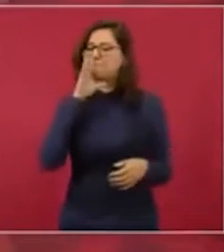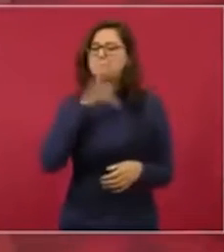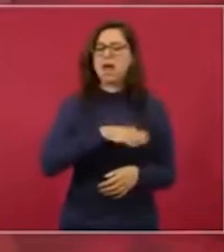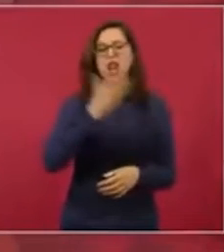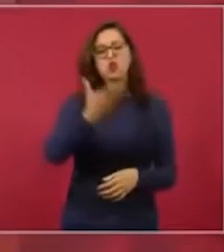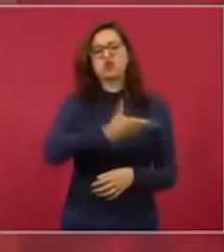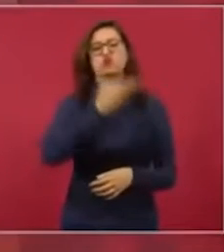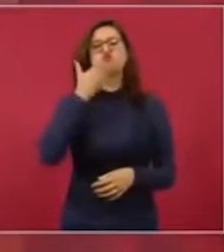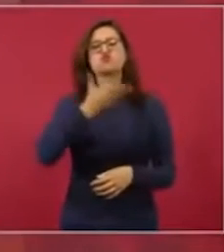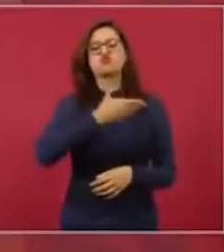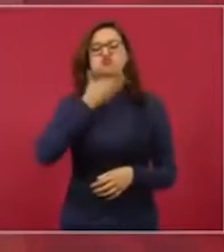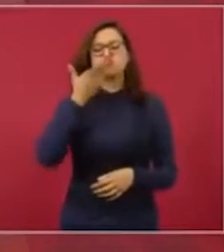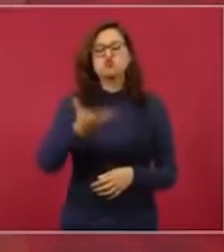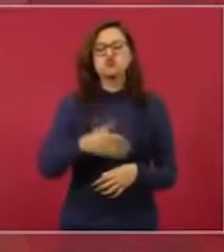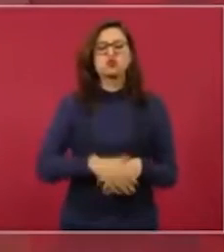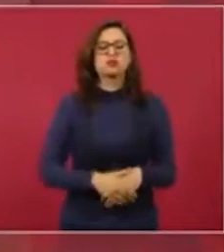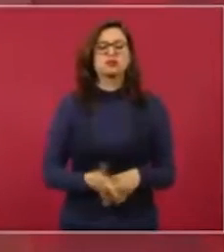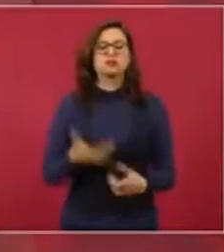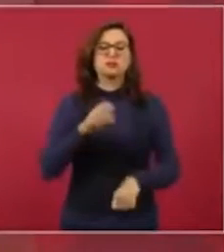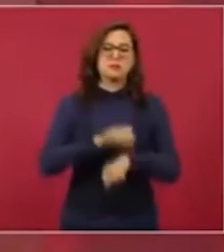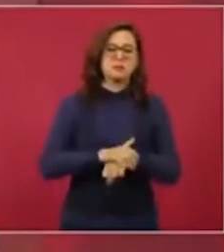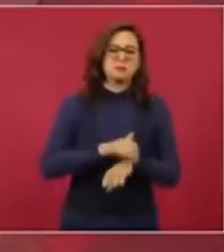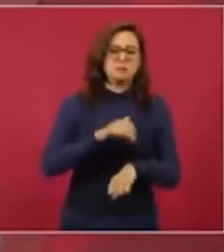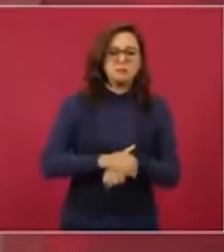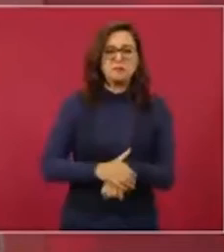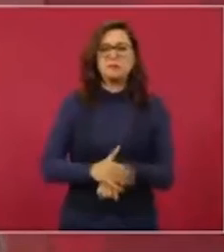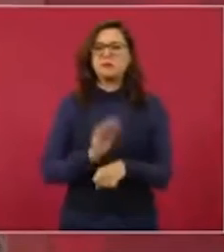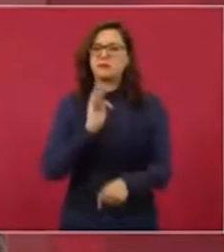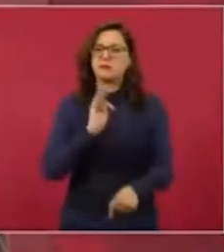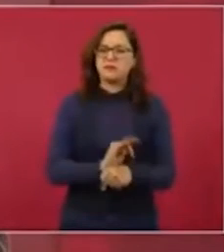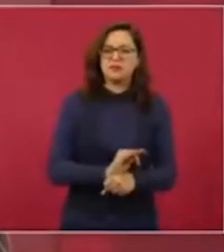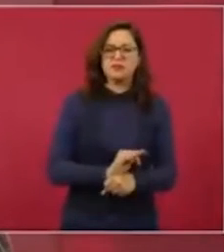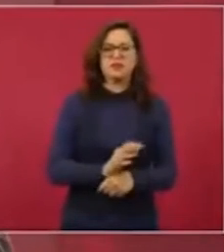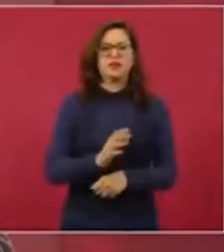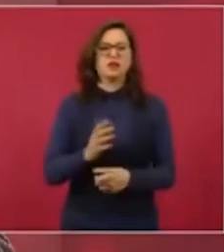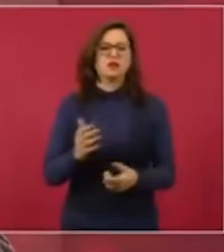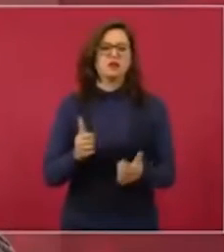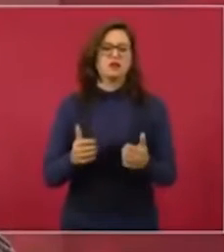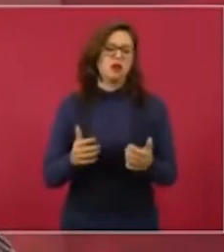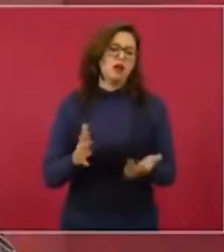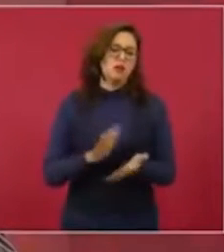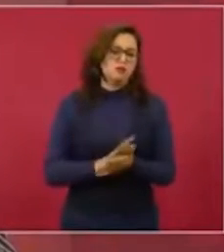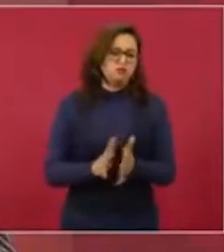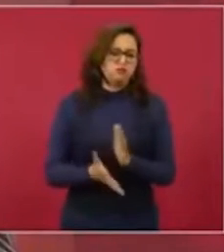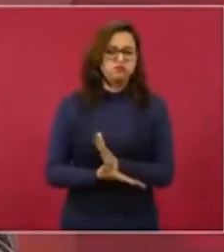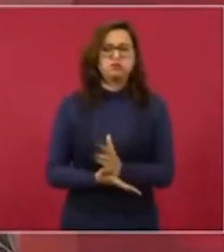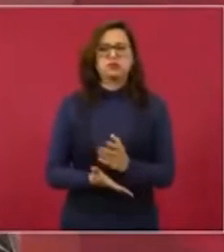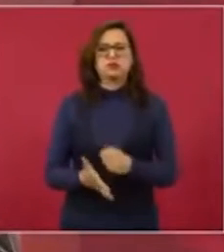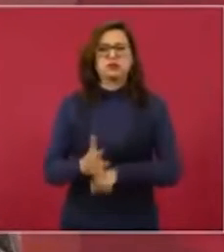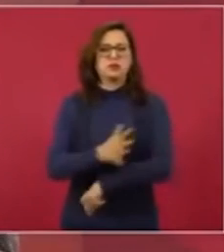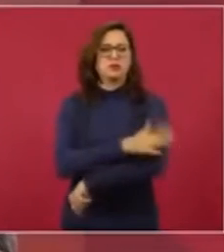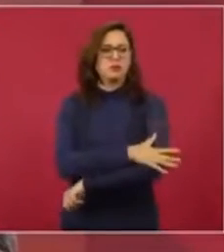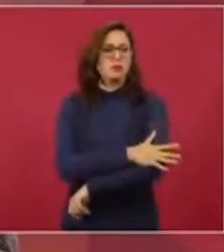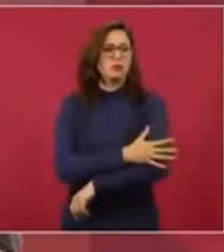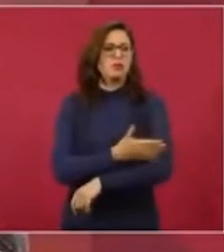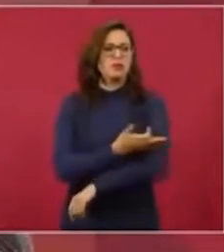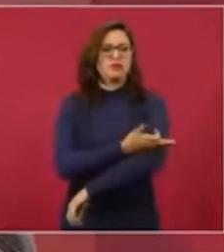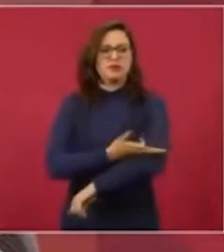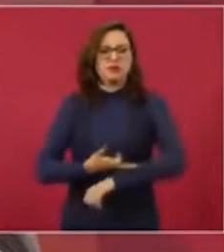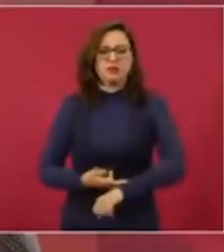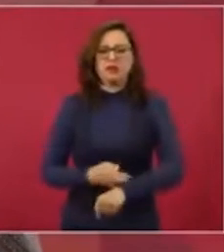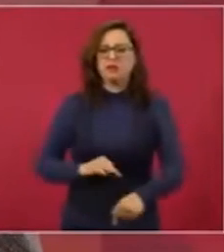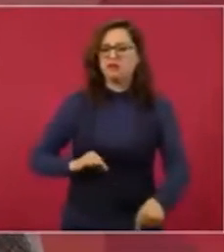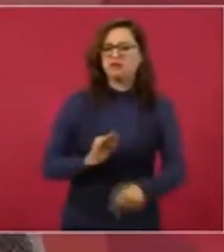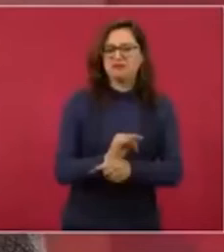el amiguismo, el influyentismo, el nepotismo, no permitir nada